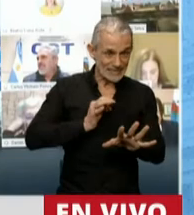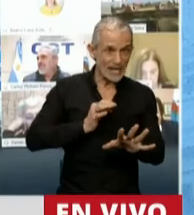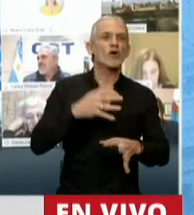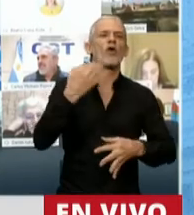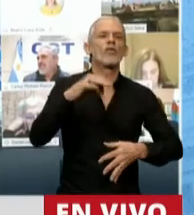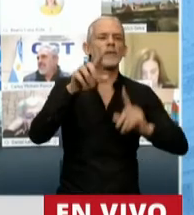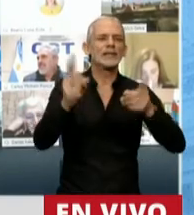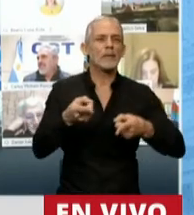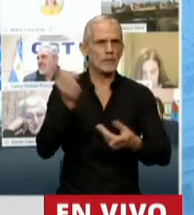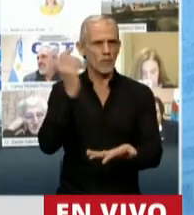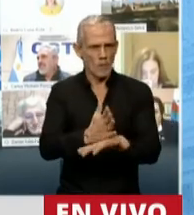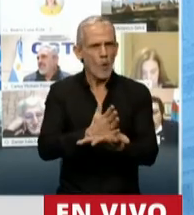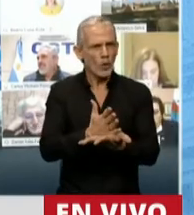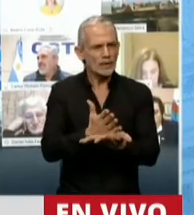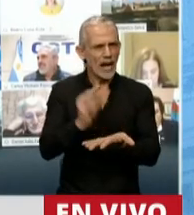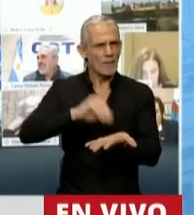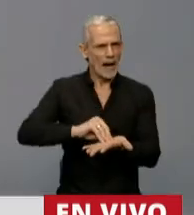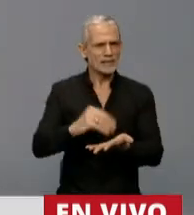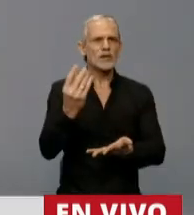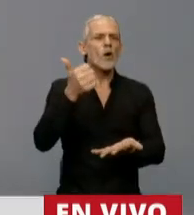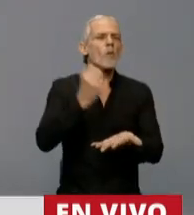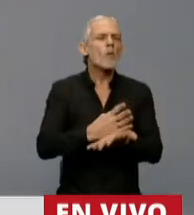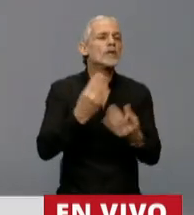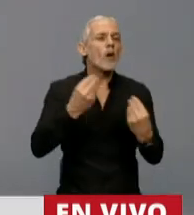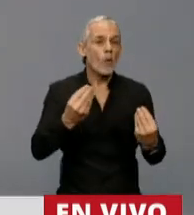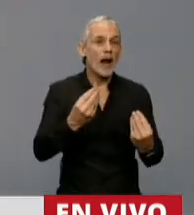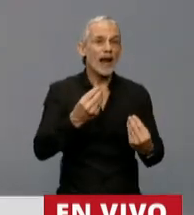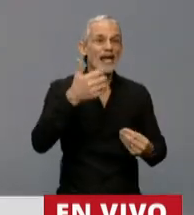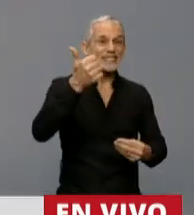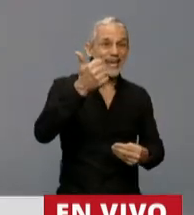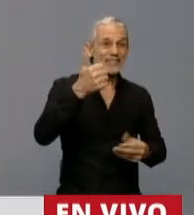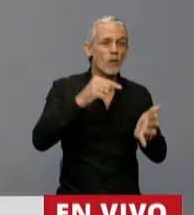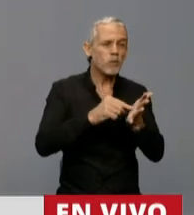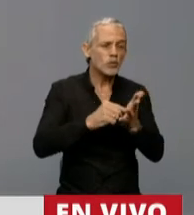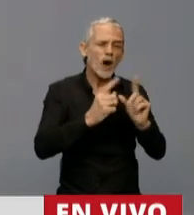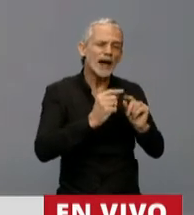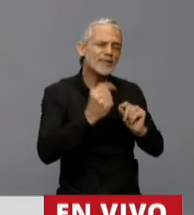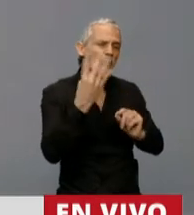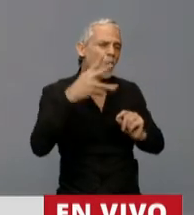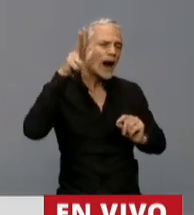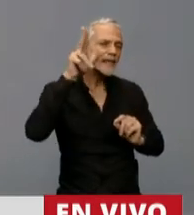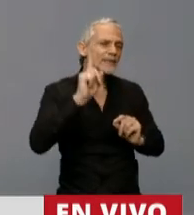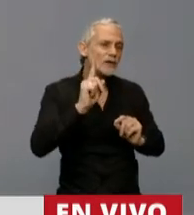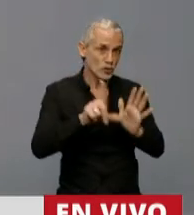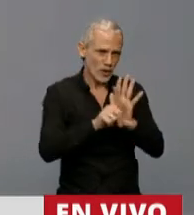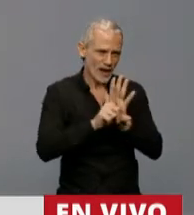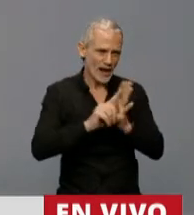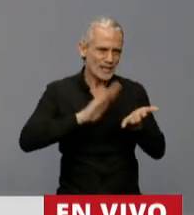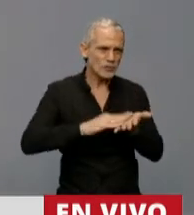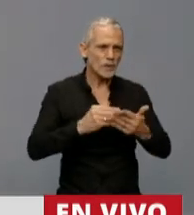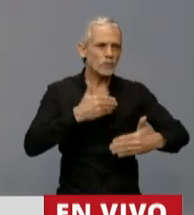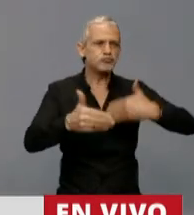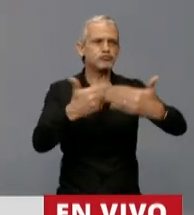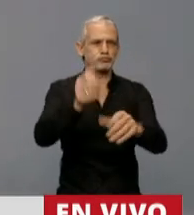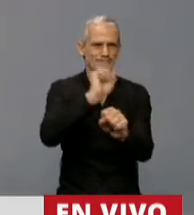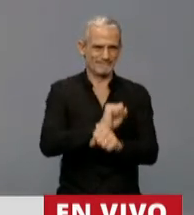corresponde la aplicación de una multa de seis tantos previstos en el artículo 48 de la ley de procedimientos